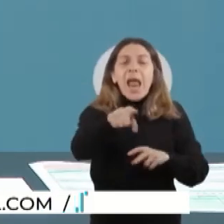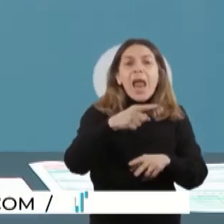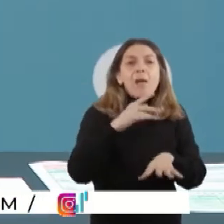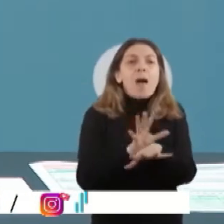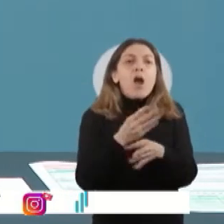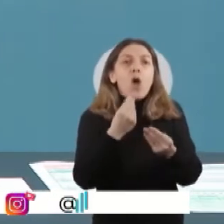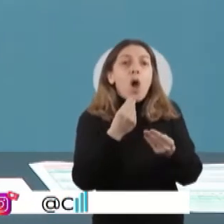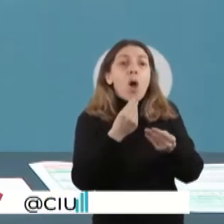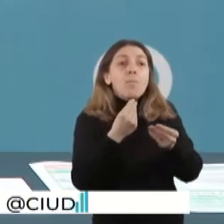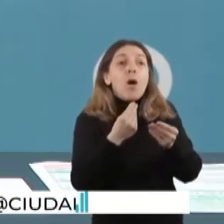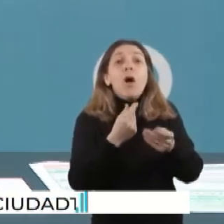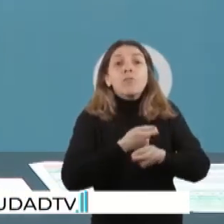los subsidios en la República.